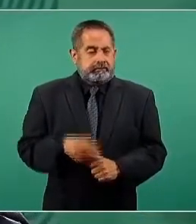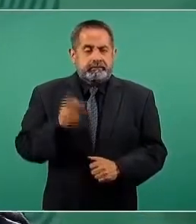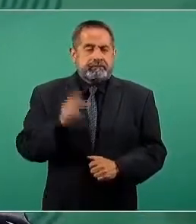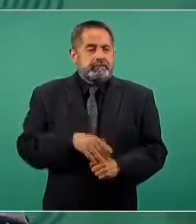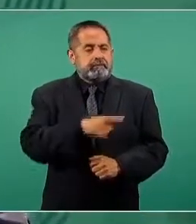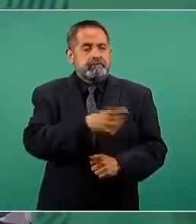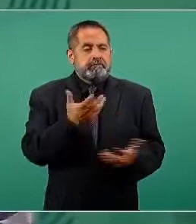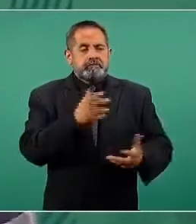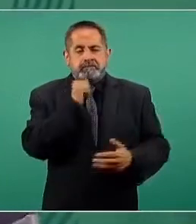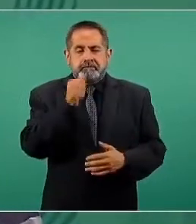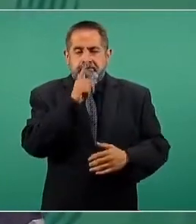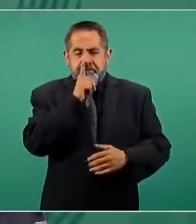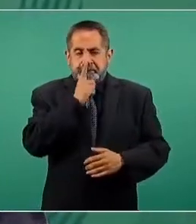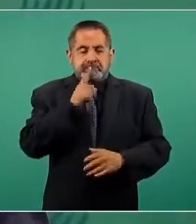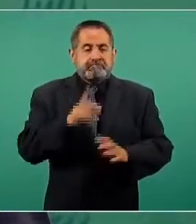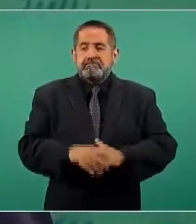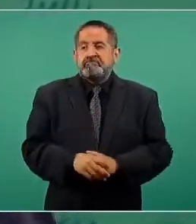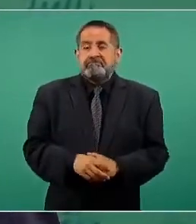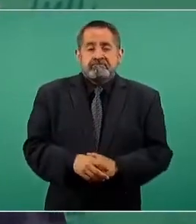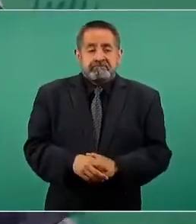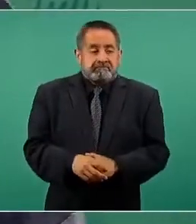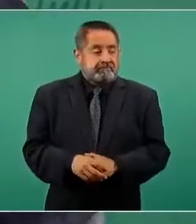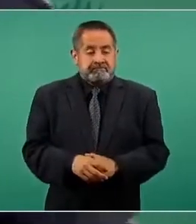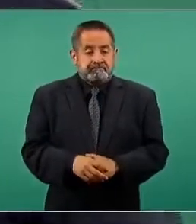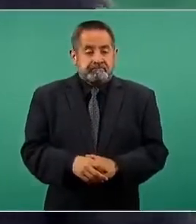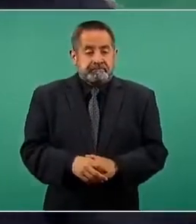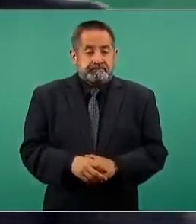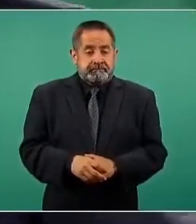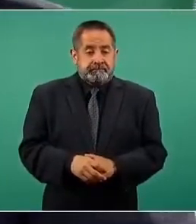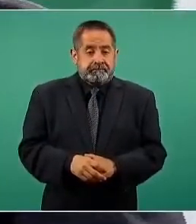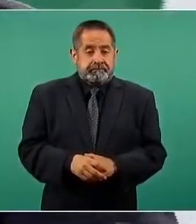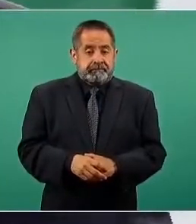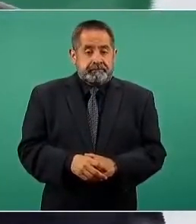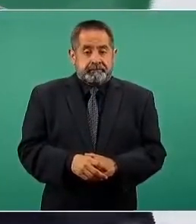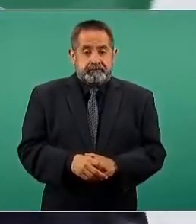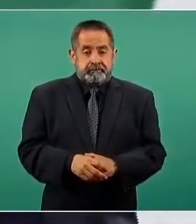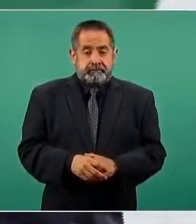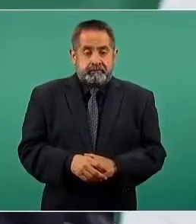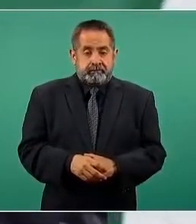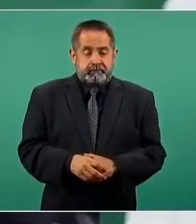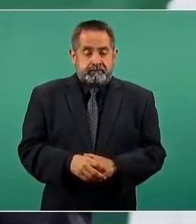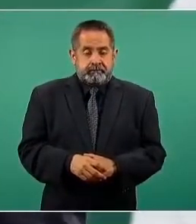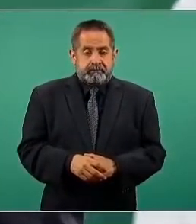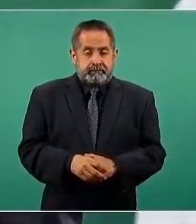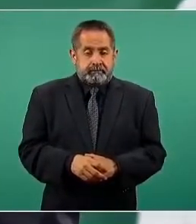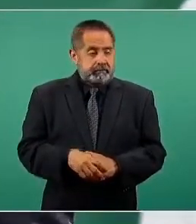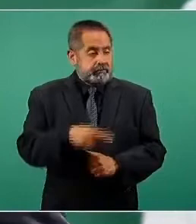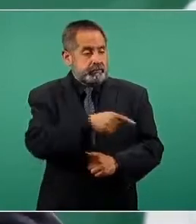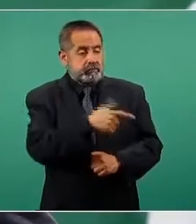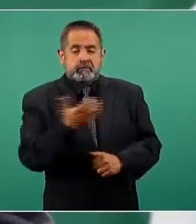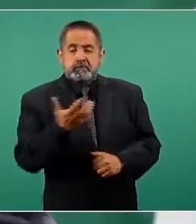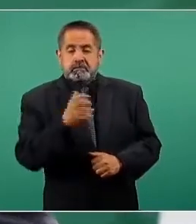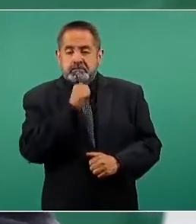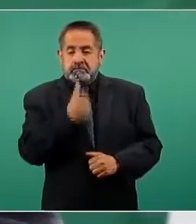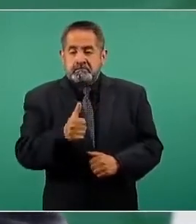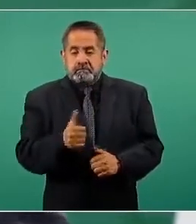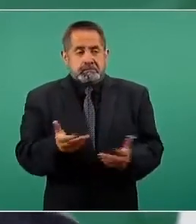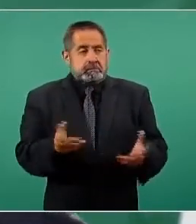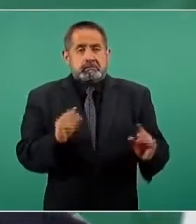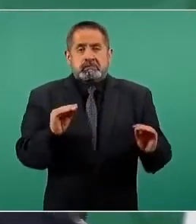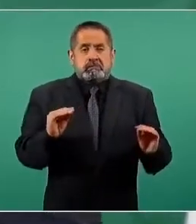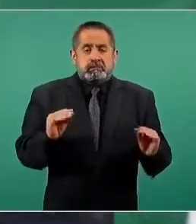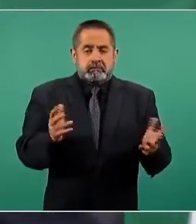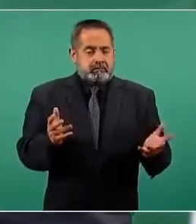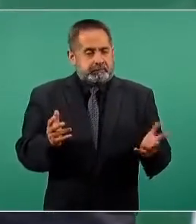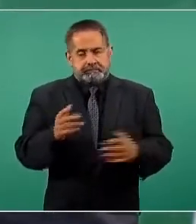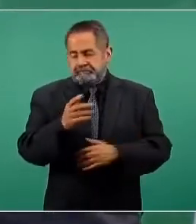pero no hacen nada. Pero